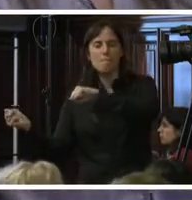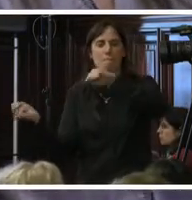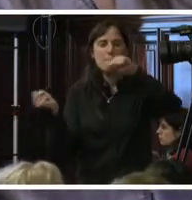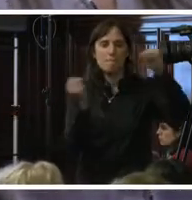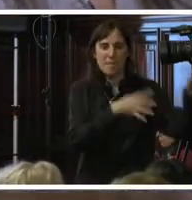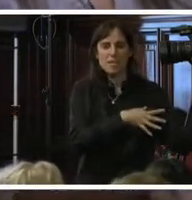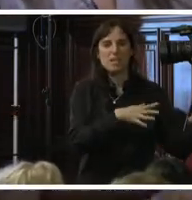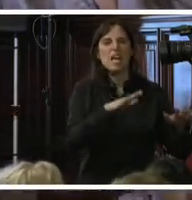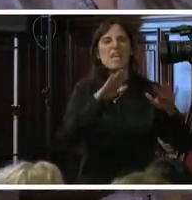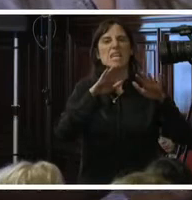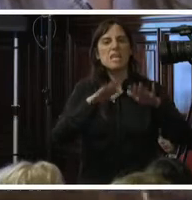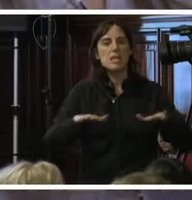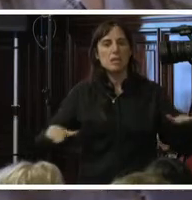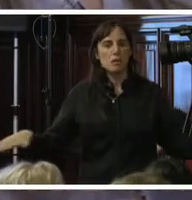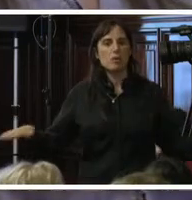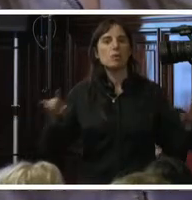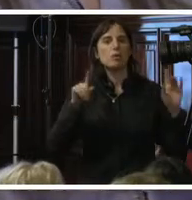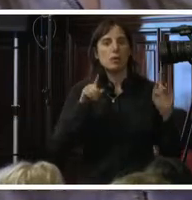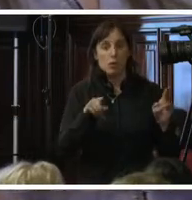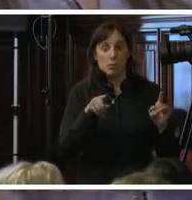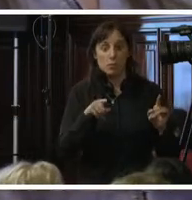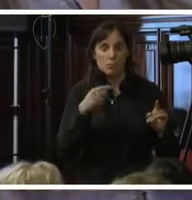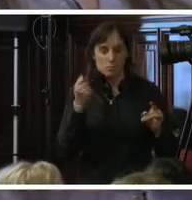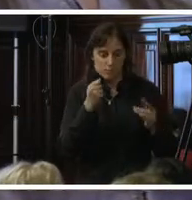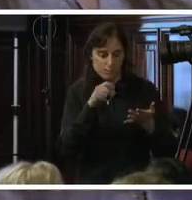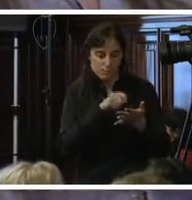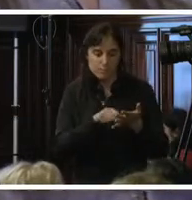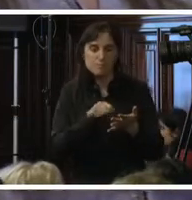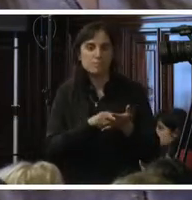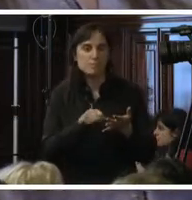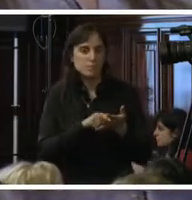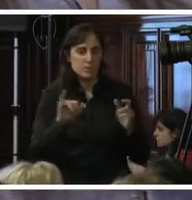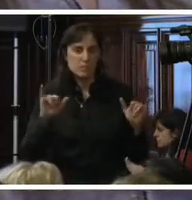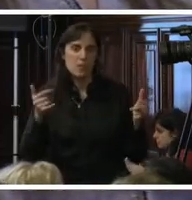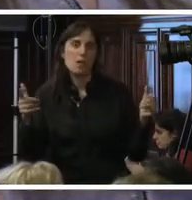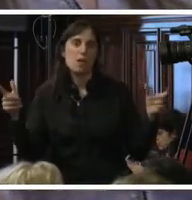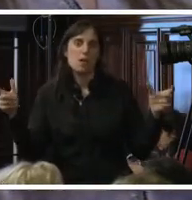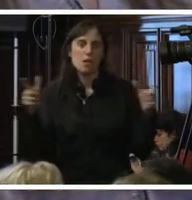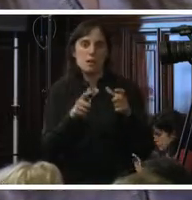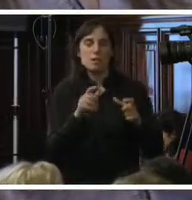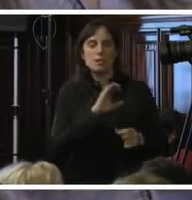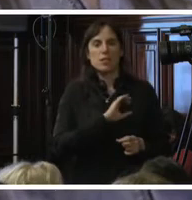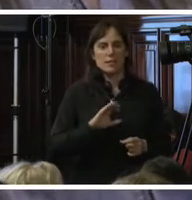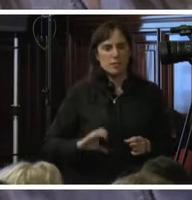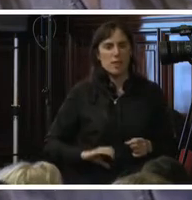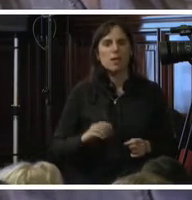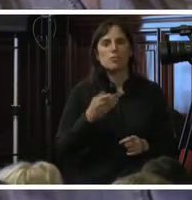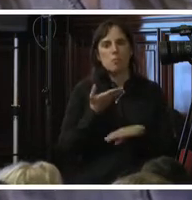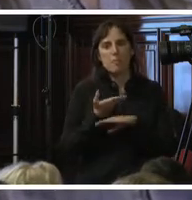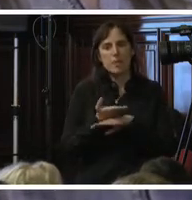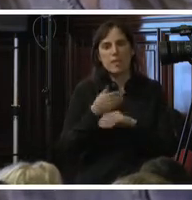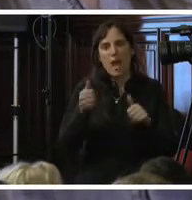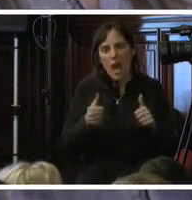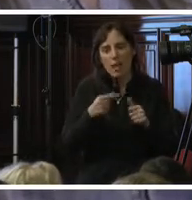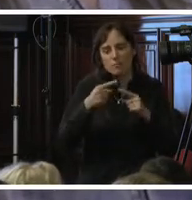y ese es un instrumento que convoca a nuestros estados al desarrollo de acciones muy específicas que